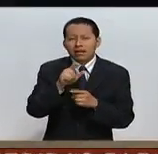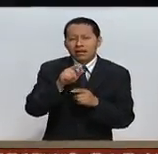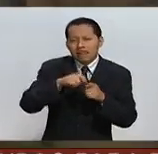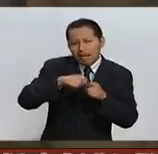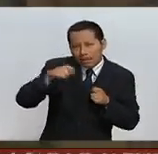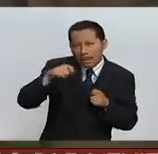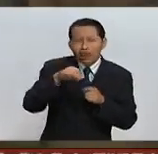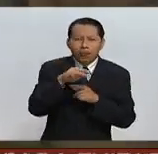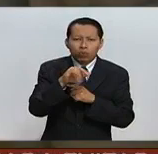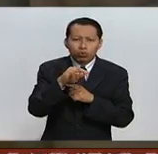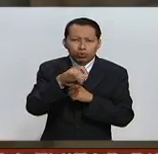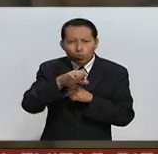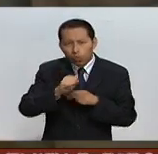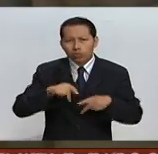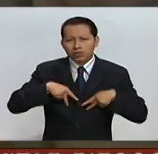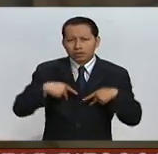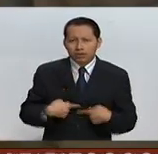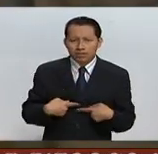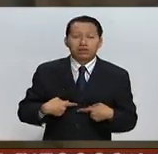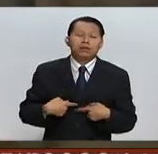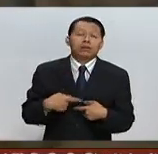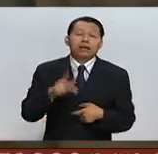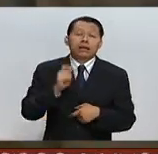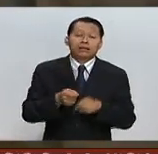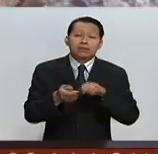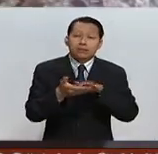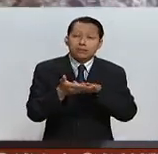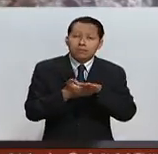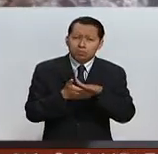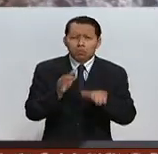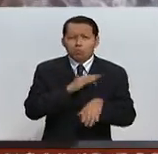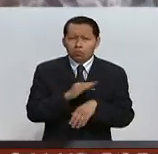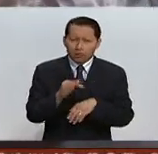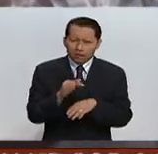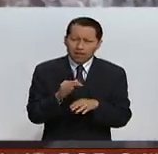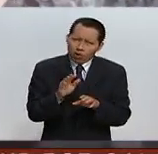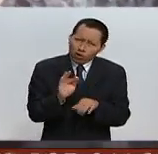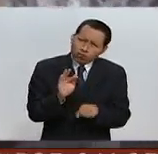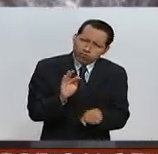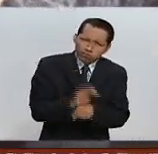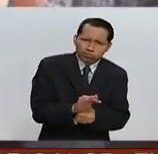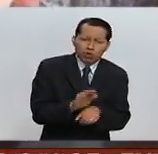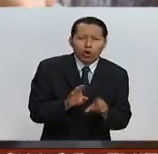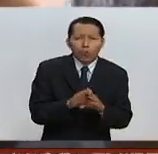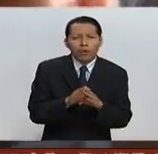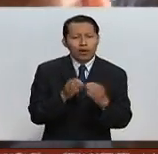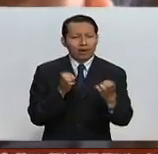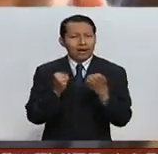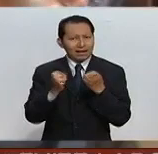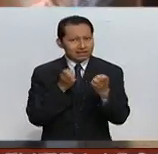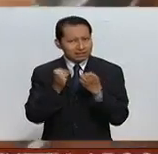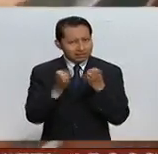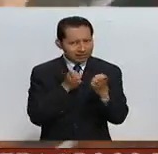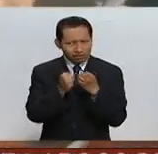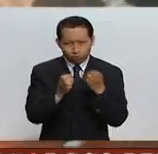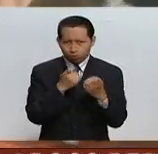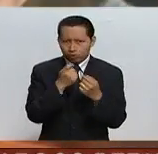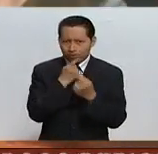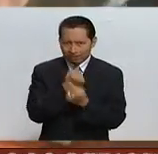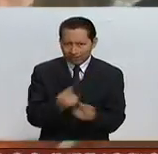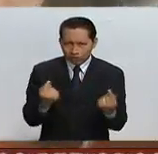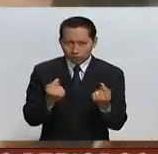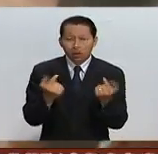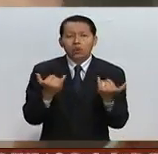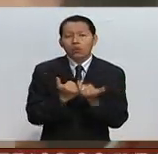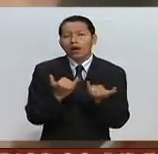o los músculos sean débiles este tipo de pie plano se puede prevenir ya sea con ejercicios que se le pueden indicar a los niños como